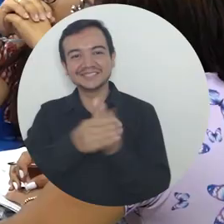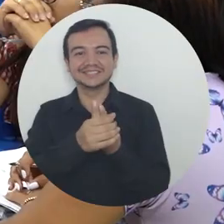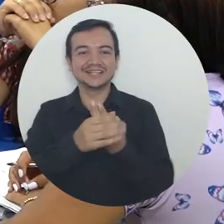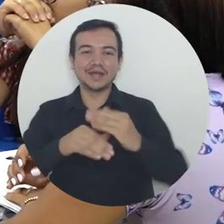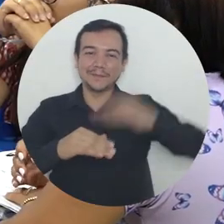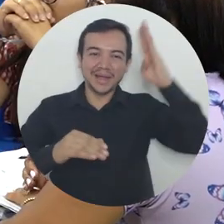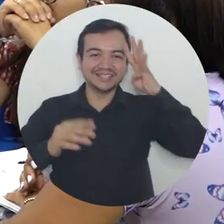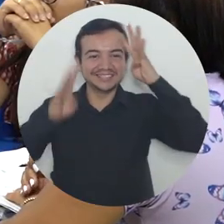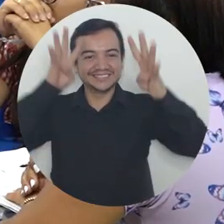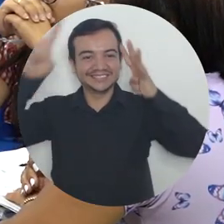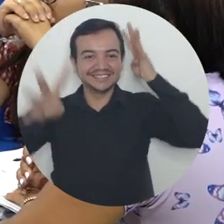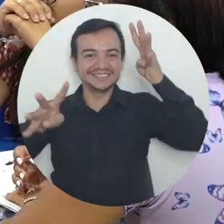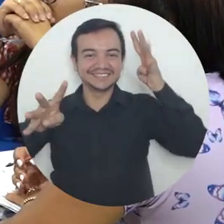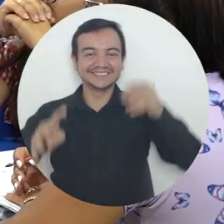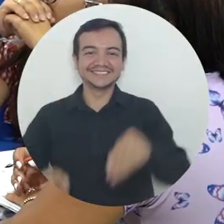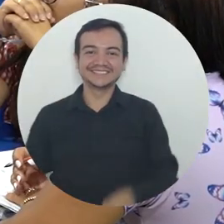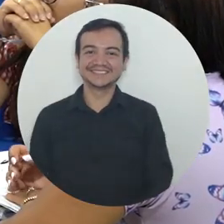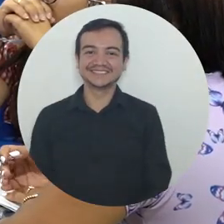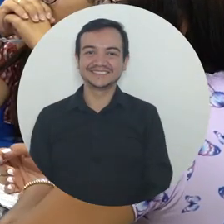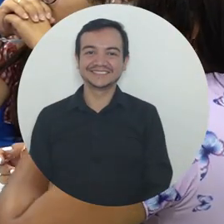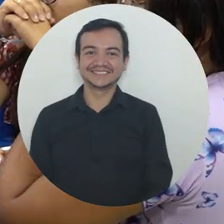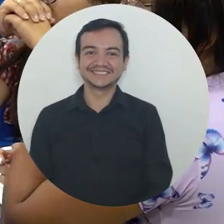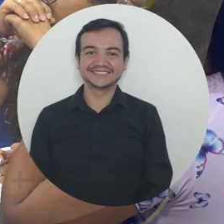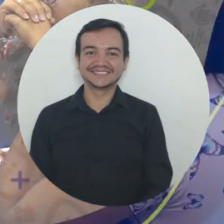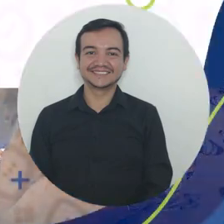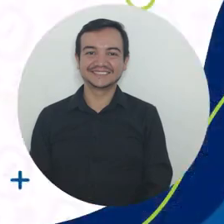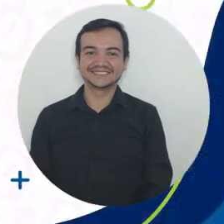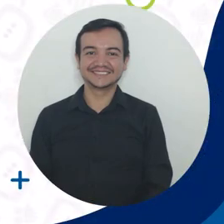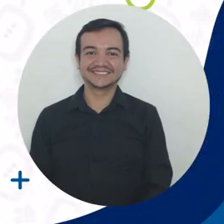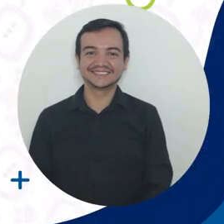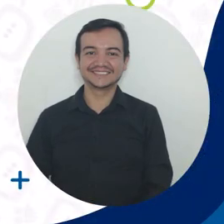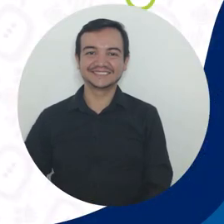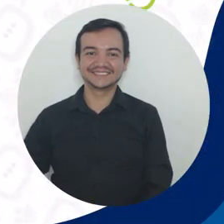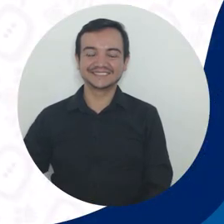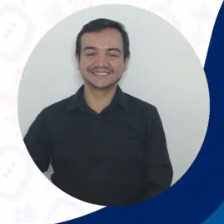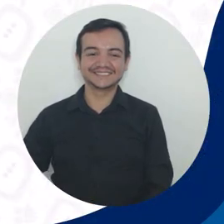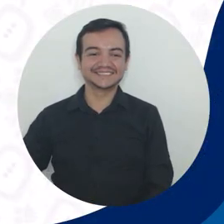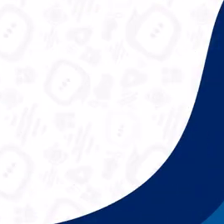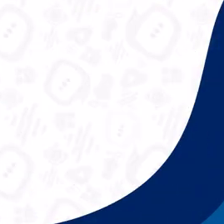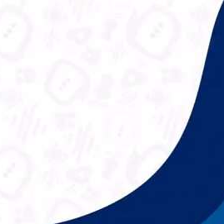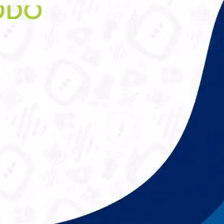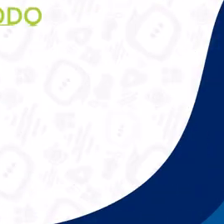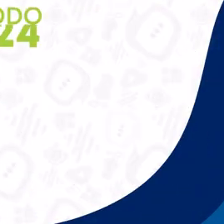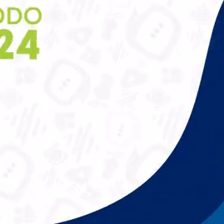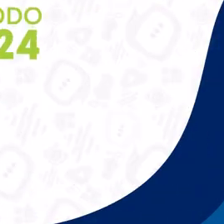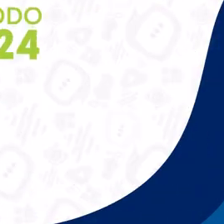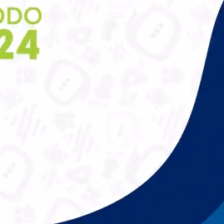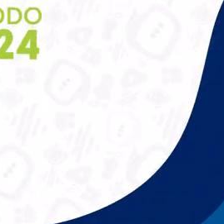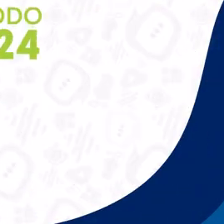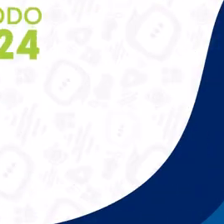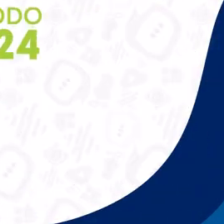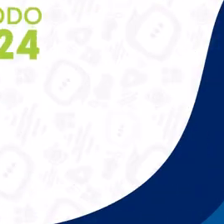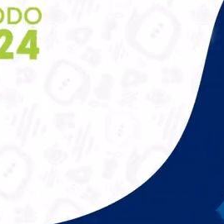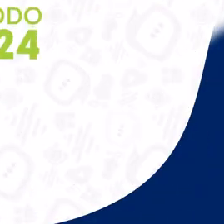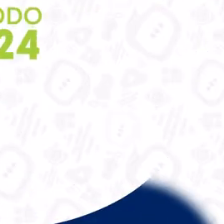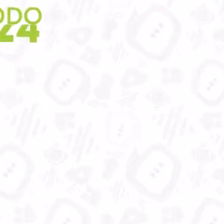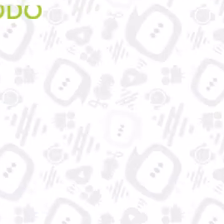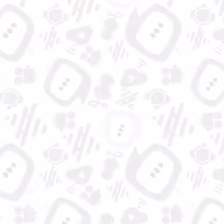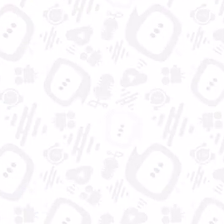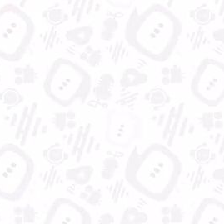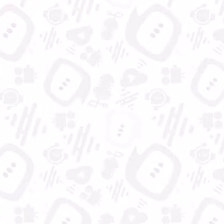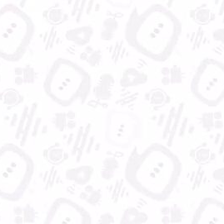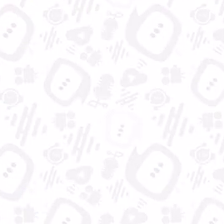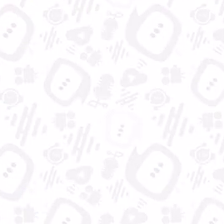en el campo laboral de una forma más competitiva. Universidad del Magdalena, aún más incluyente